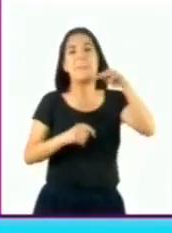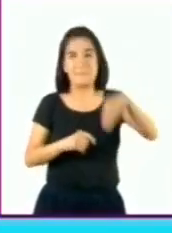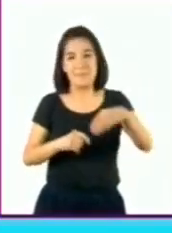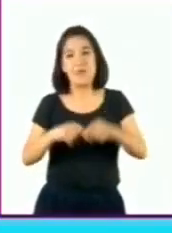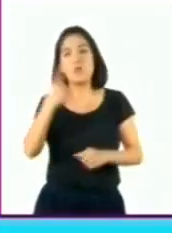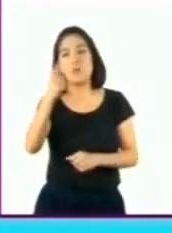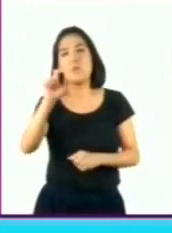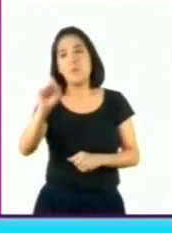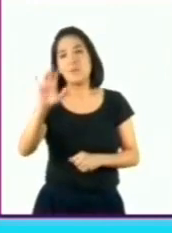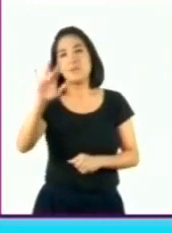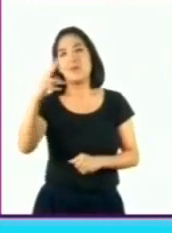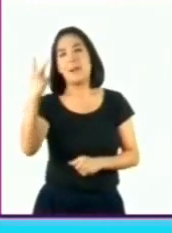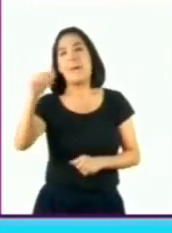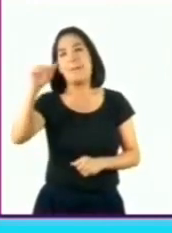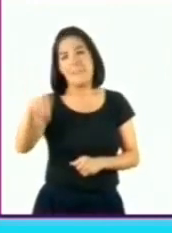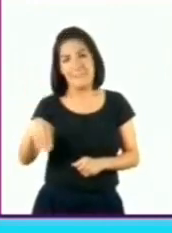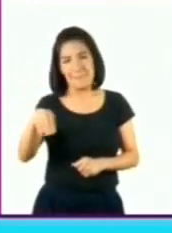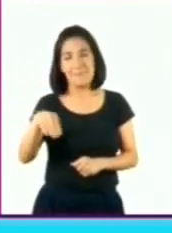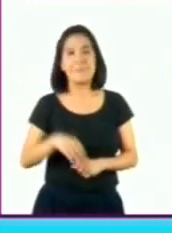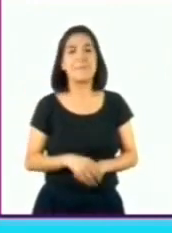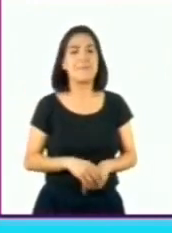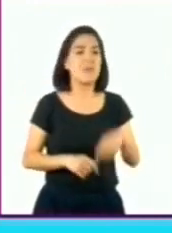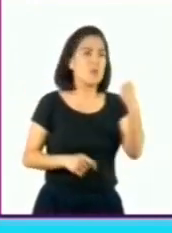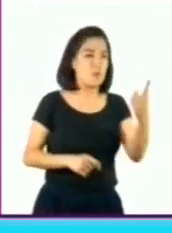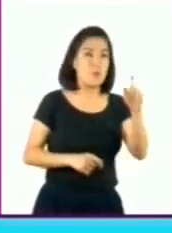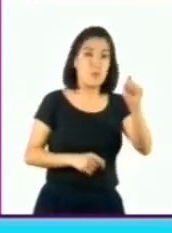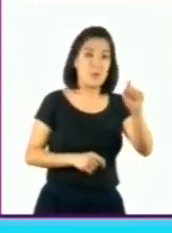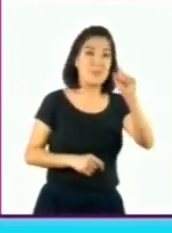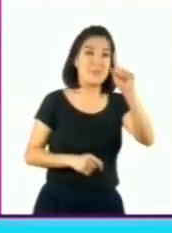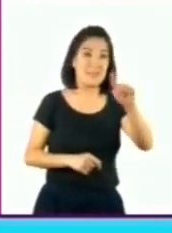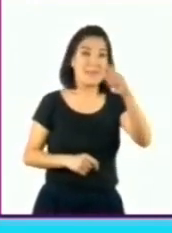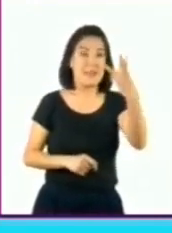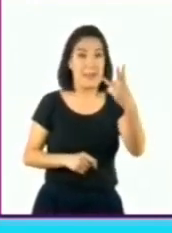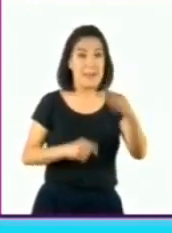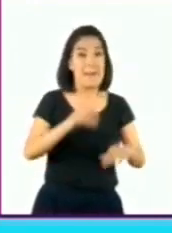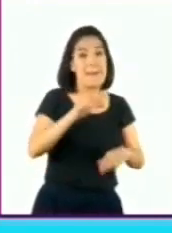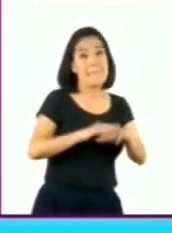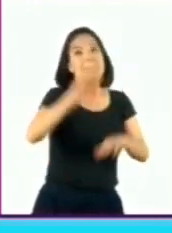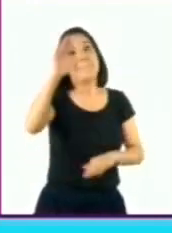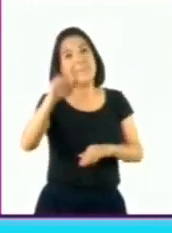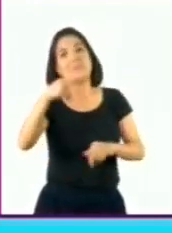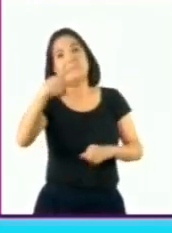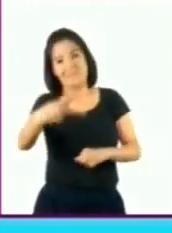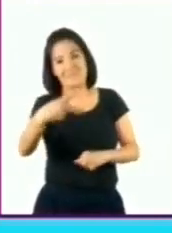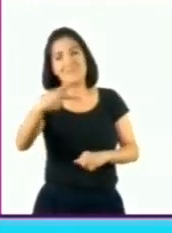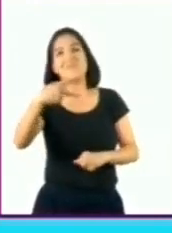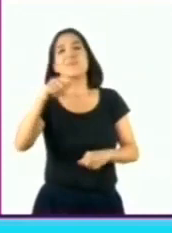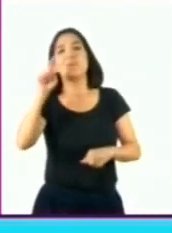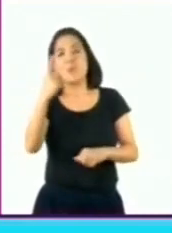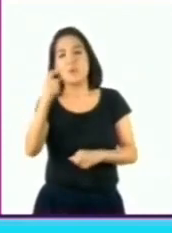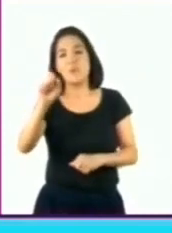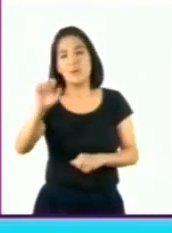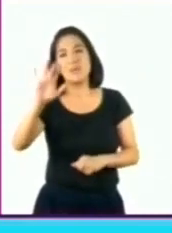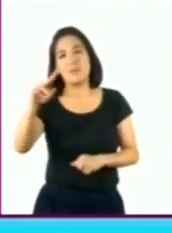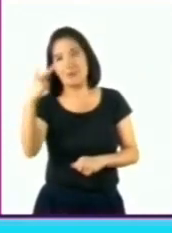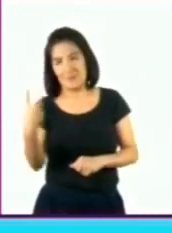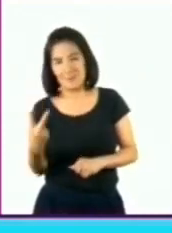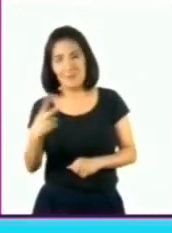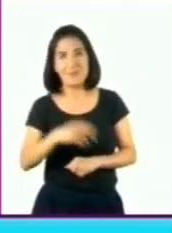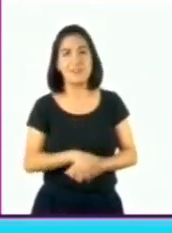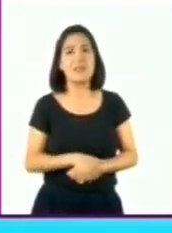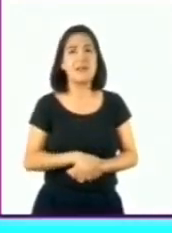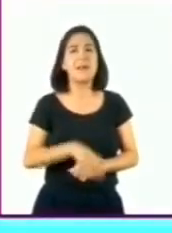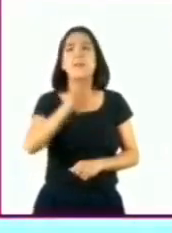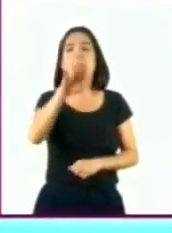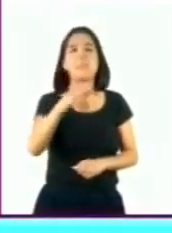.52 metros. 1.73 es mayor que 1.52. Elizabeth, ¿qué